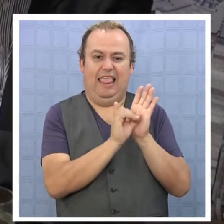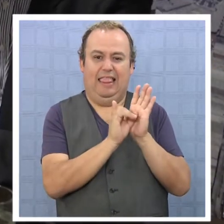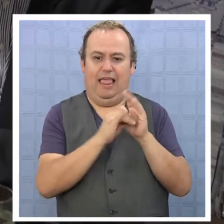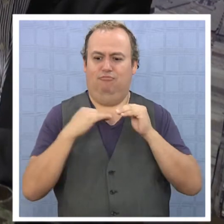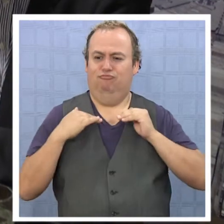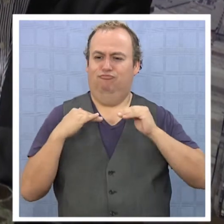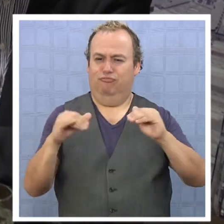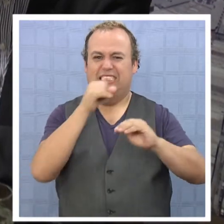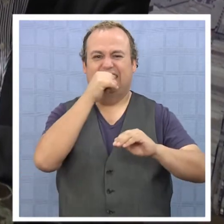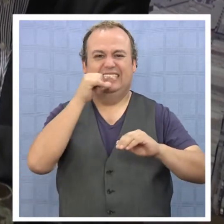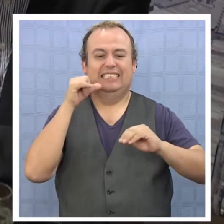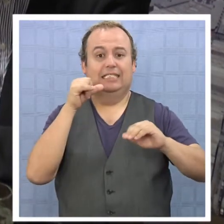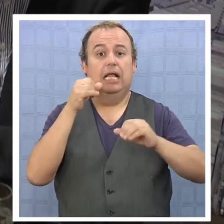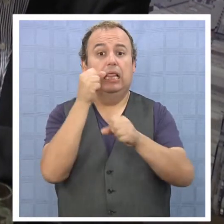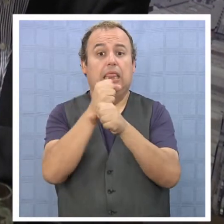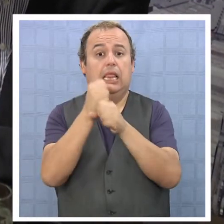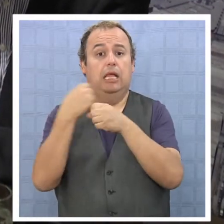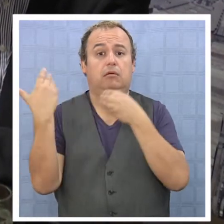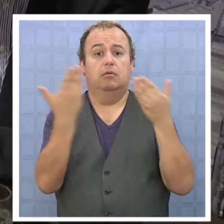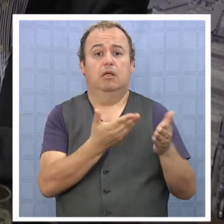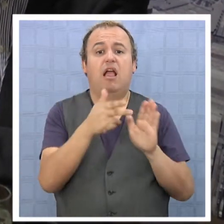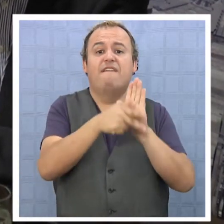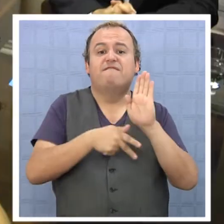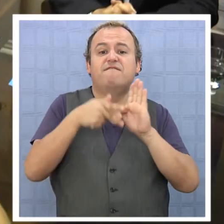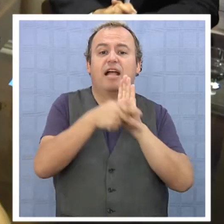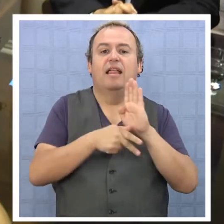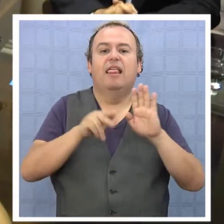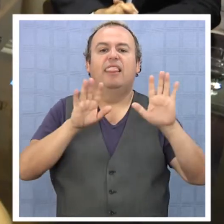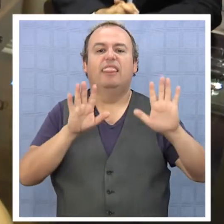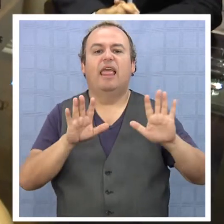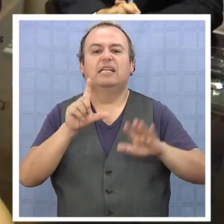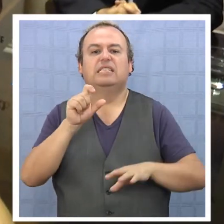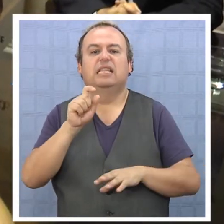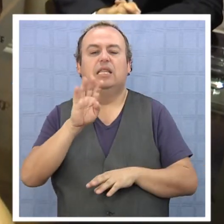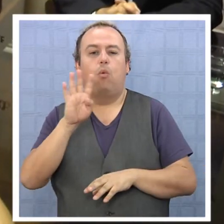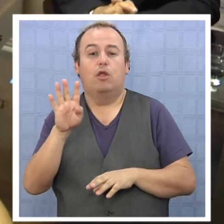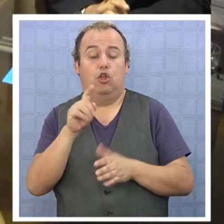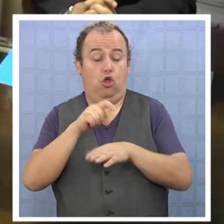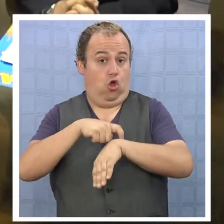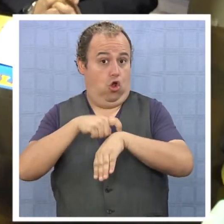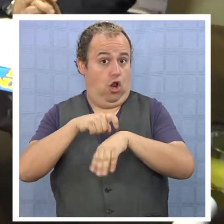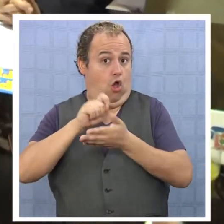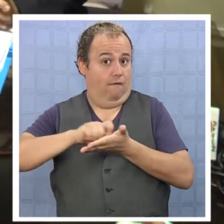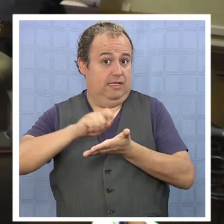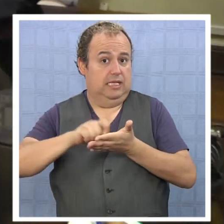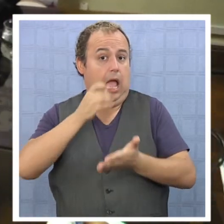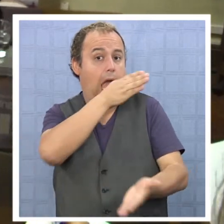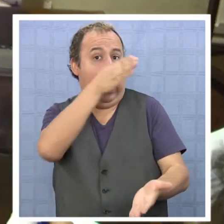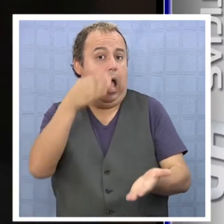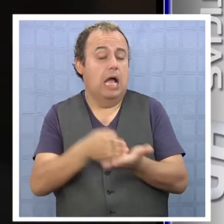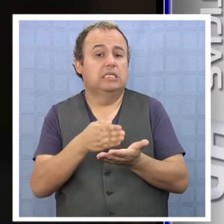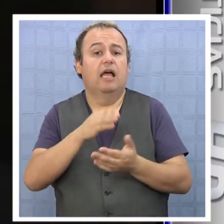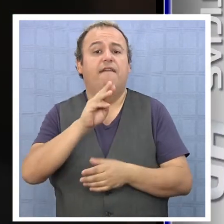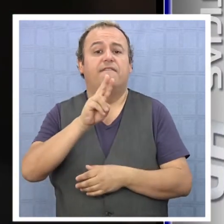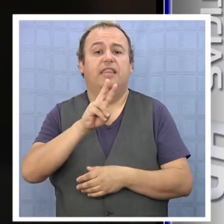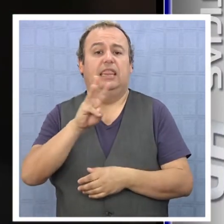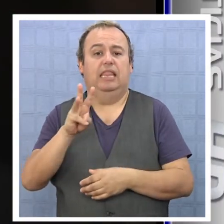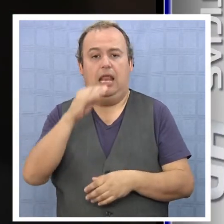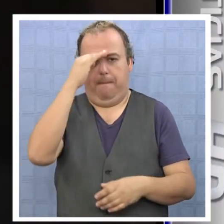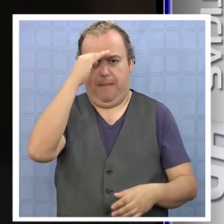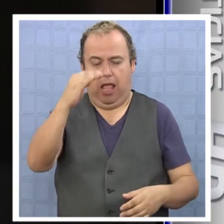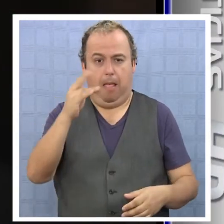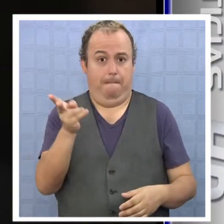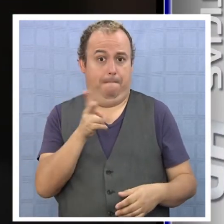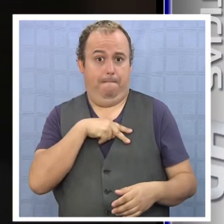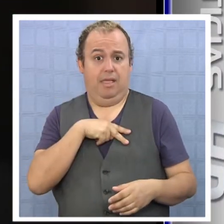Los trabajos se entregan en Baquedano 1074 en horas de oficina hasta el 23 de mayo. La